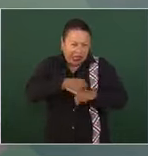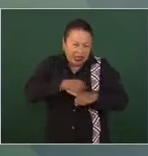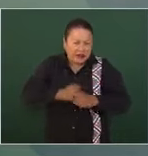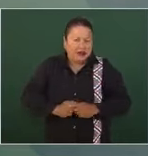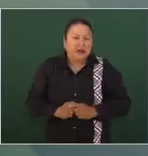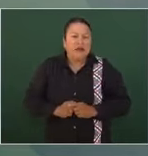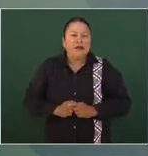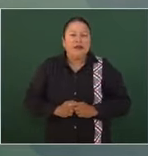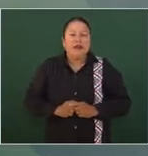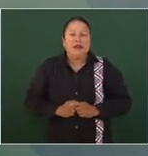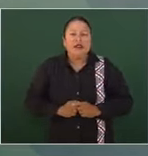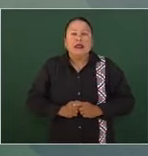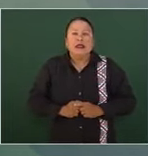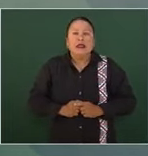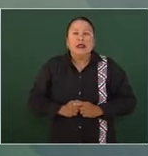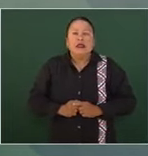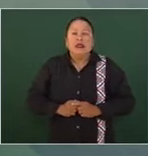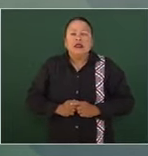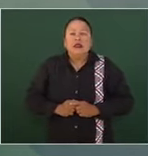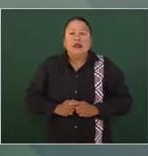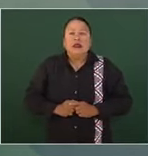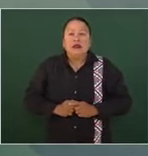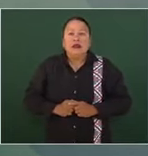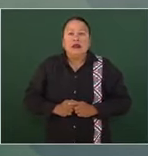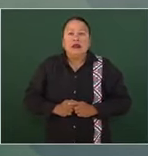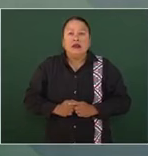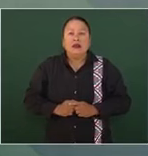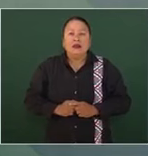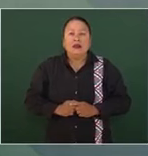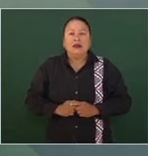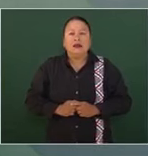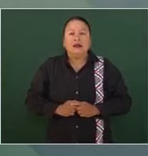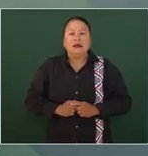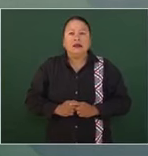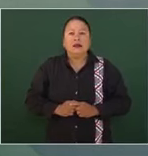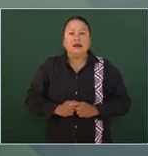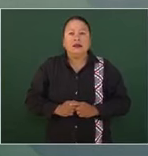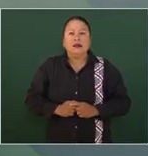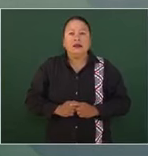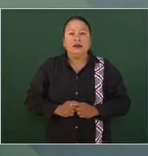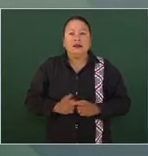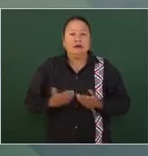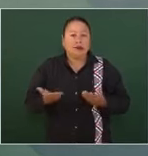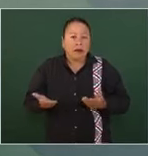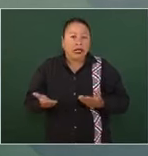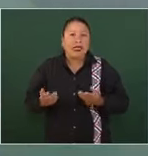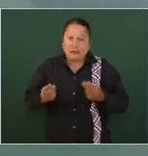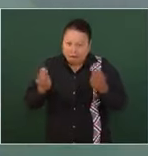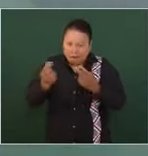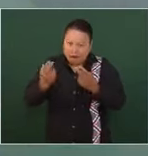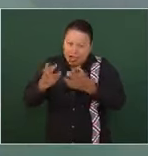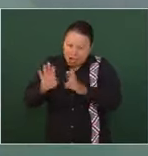devuelva